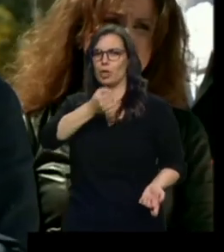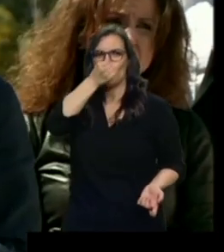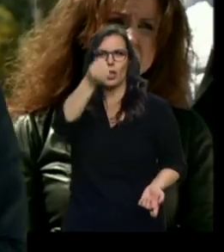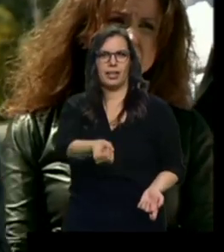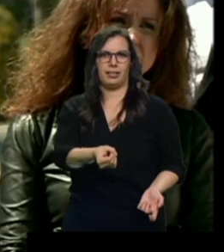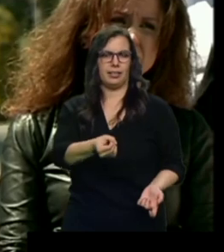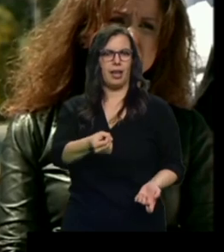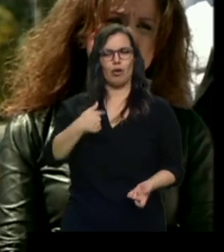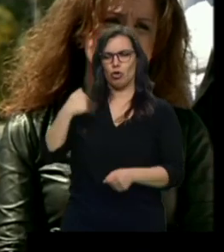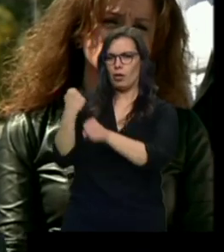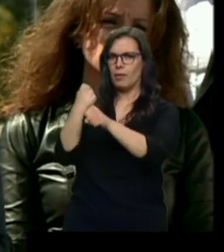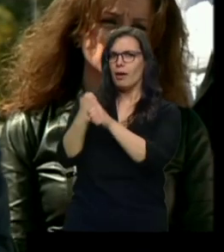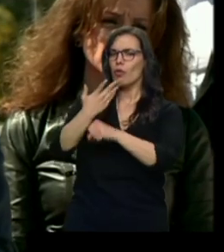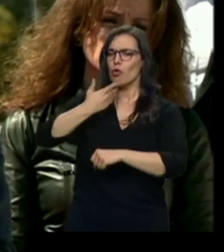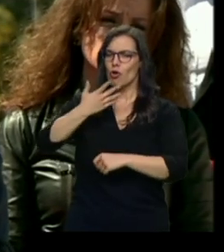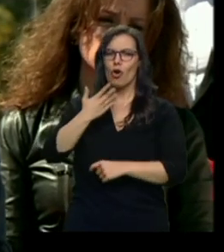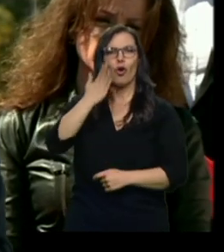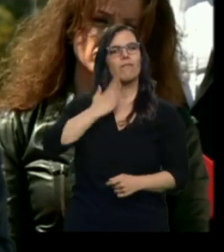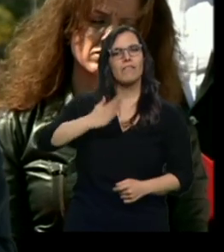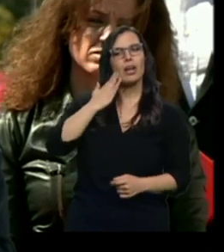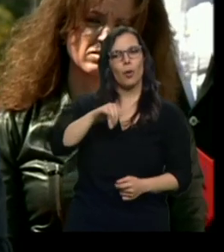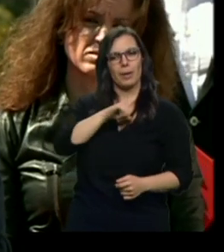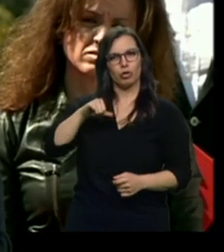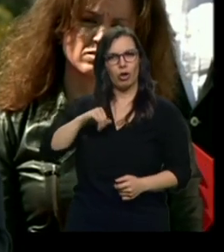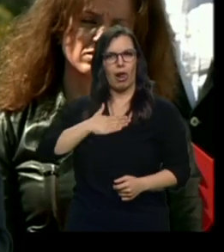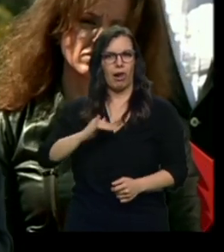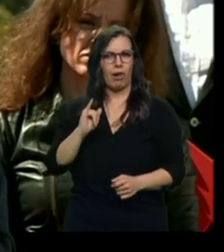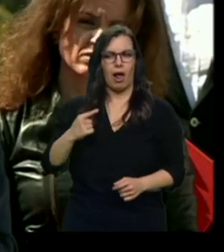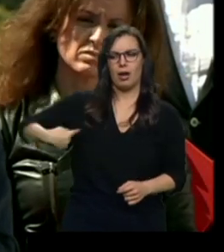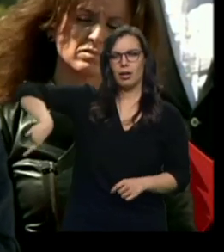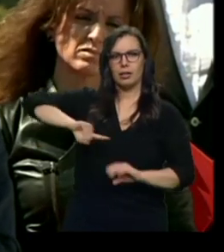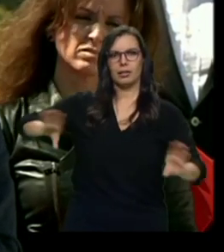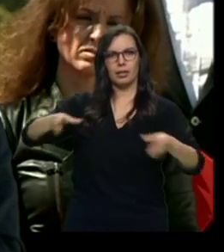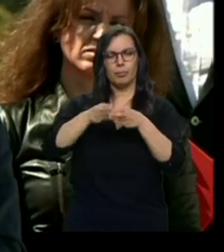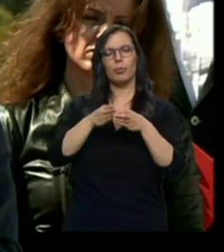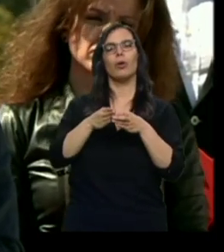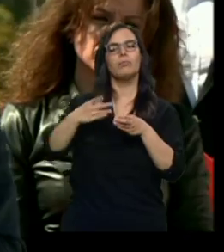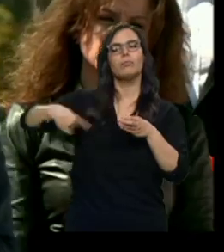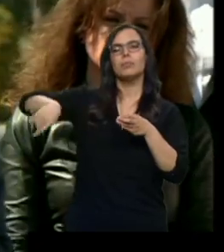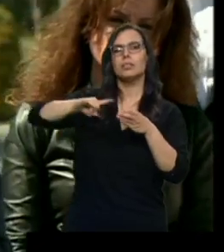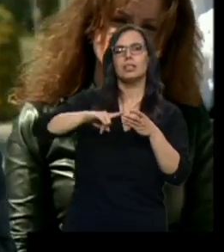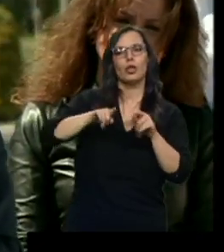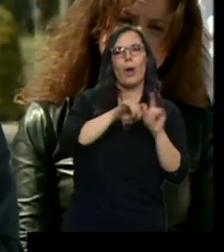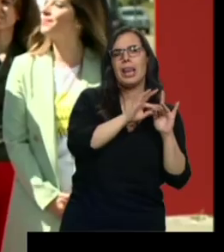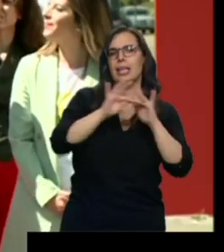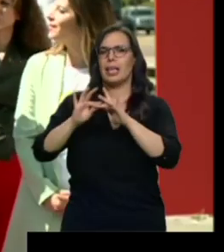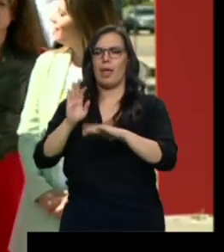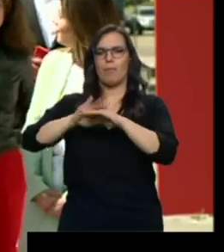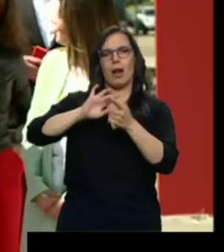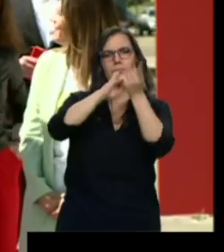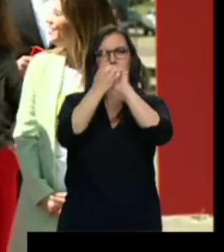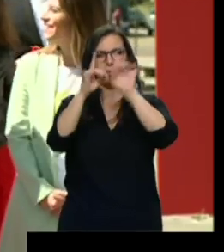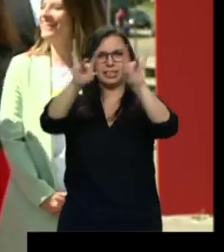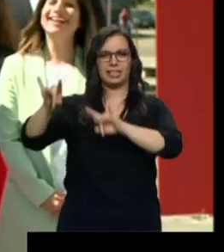trabajado y a los que he conocido y a los que aprecio personalmente y que van a formar la punta de lanza del cambio que esta tierra